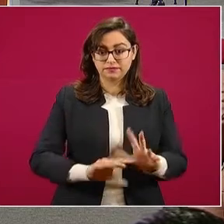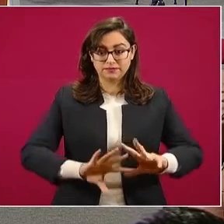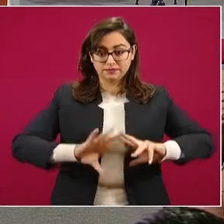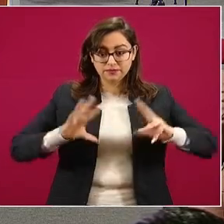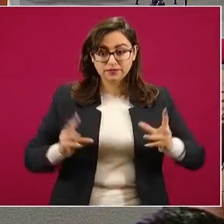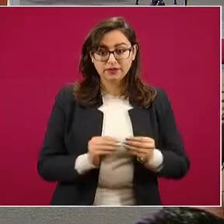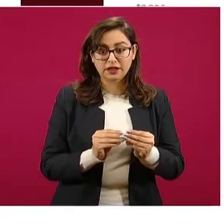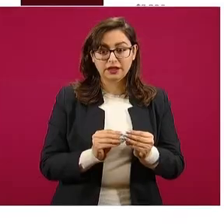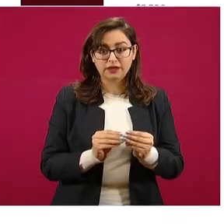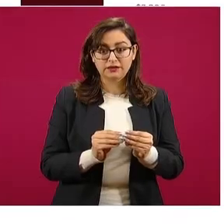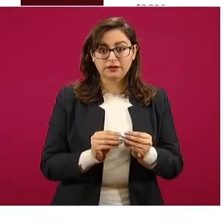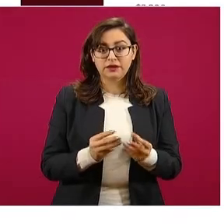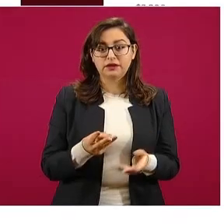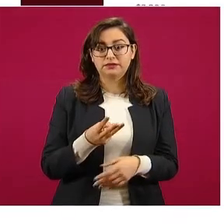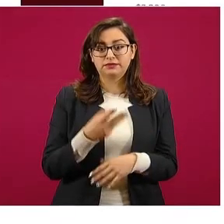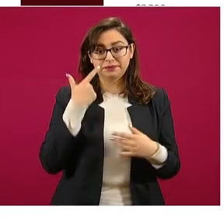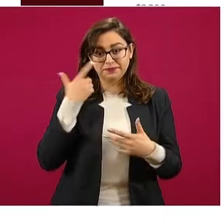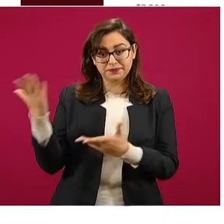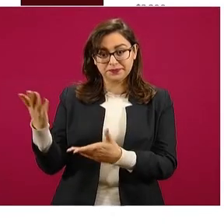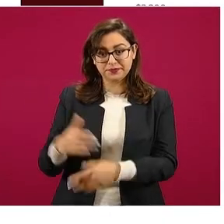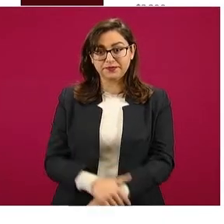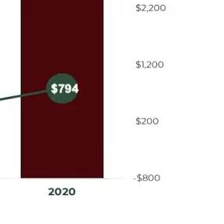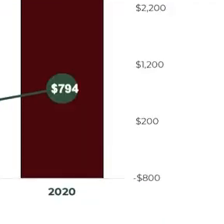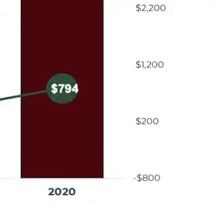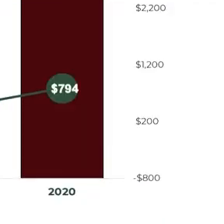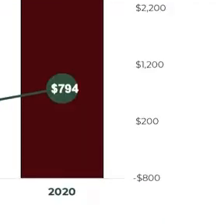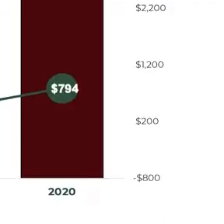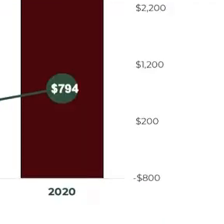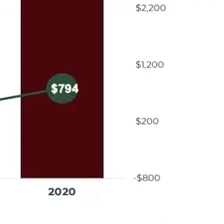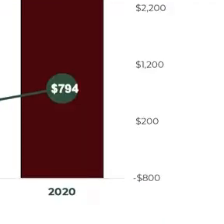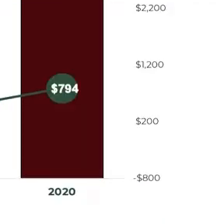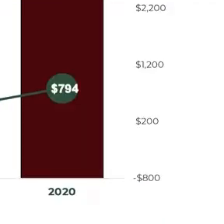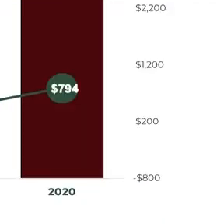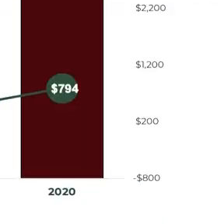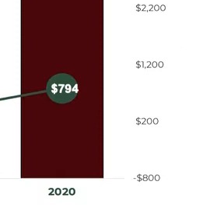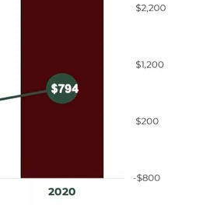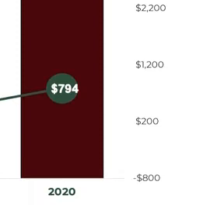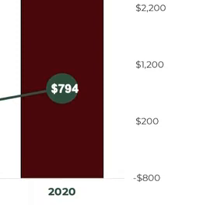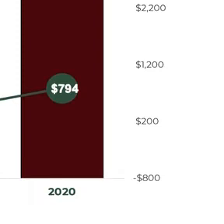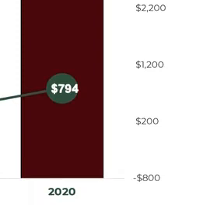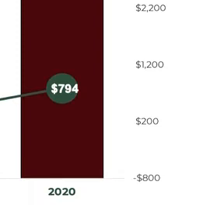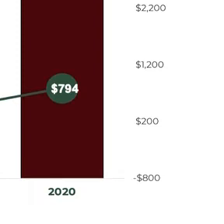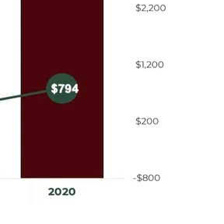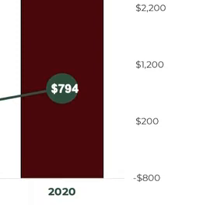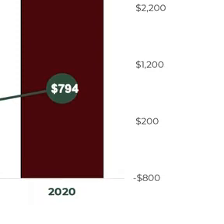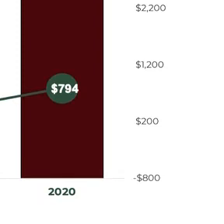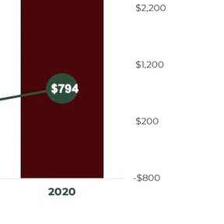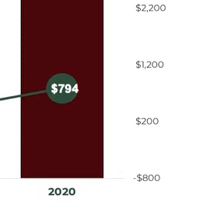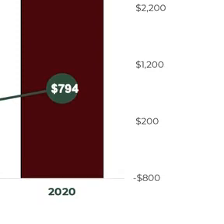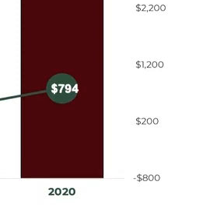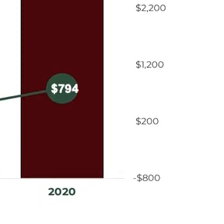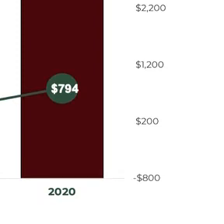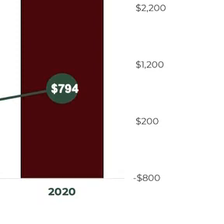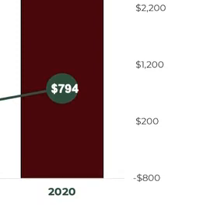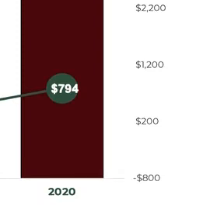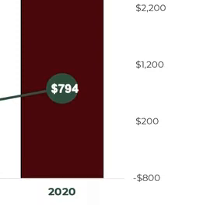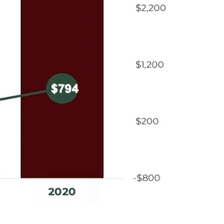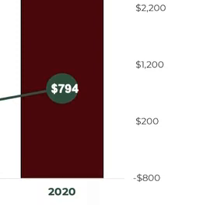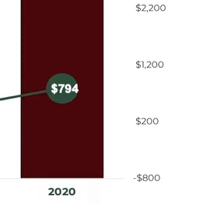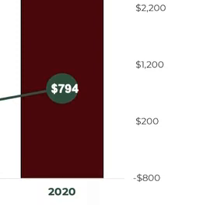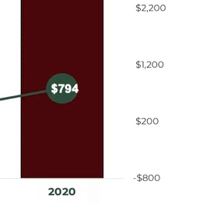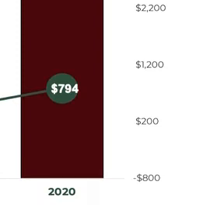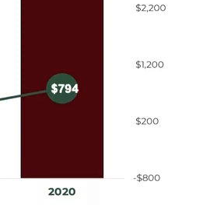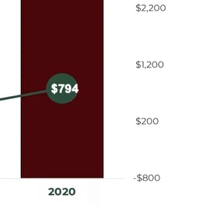397 por mes y ahora 794 millones por mes, 7 mil